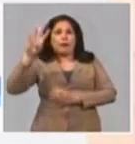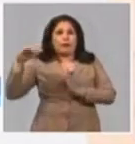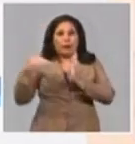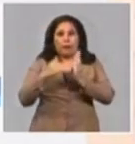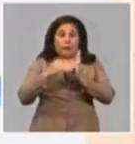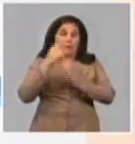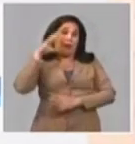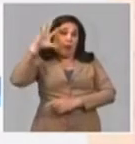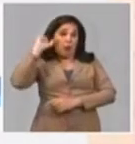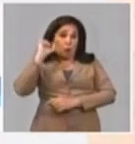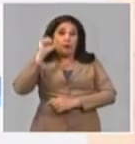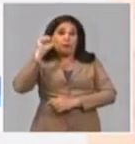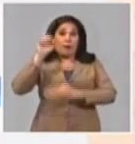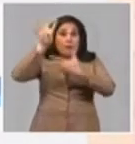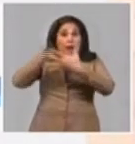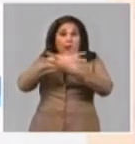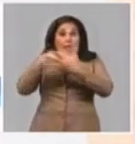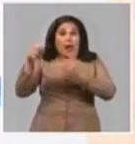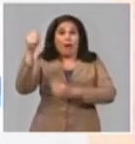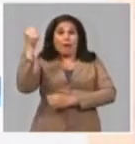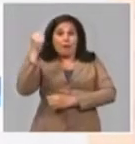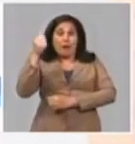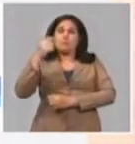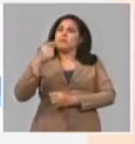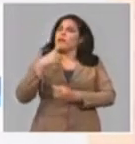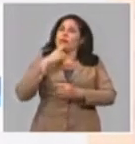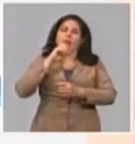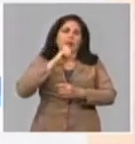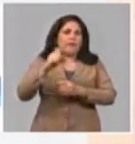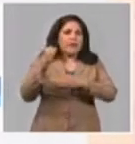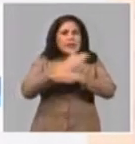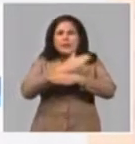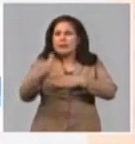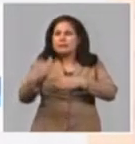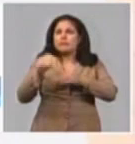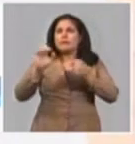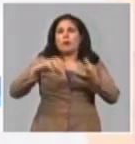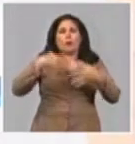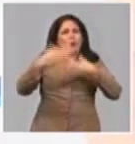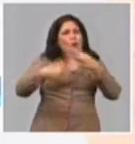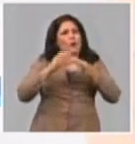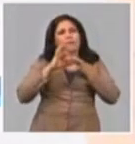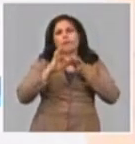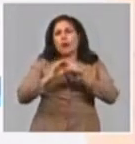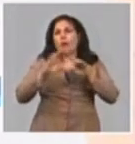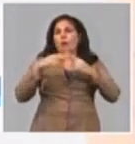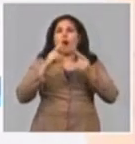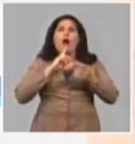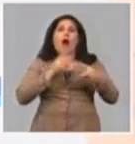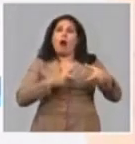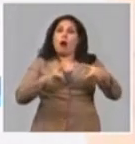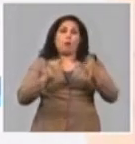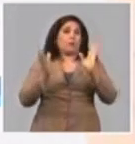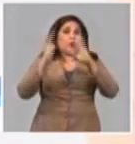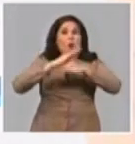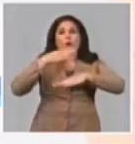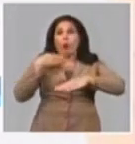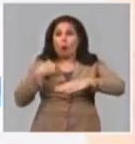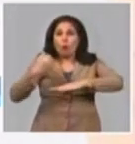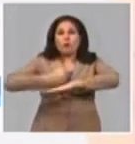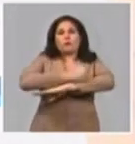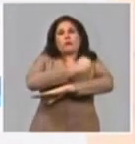puede ver, en toda la provincia hay una gran cantidad de personas que se le está distribuyendo agua por pipa,